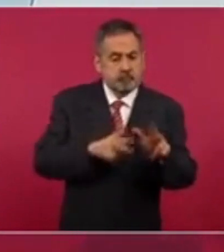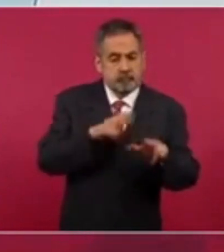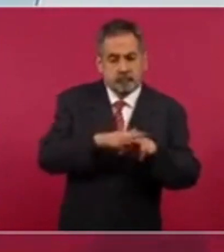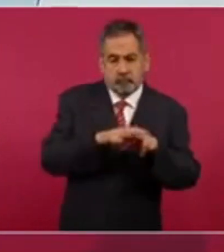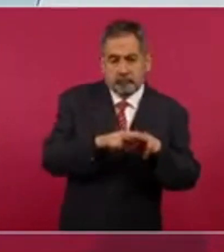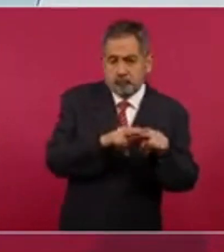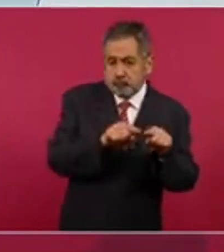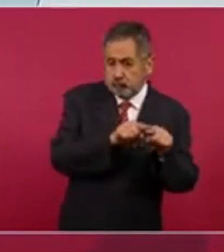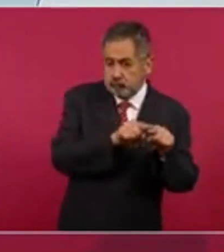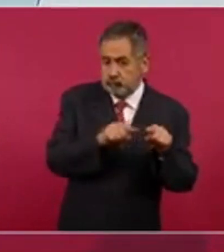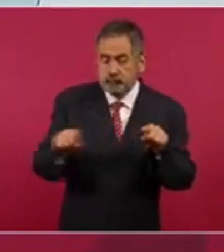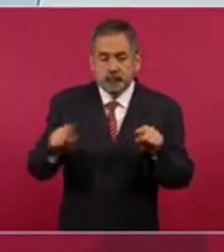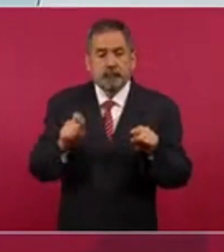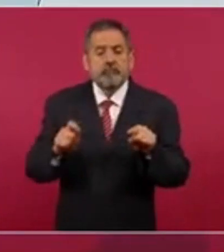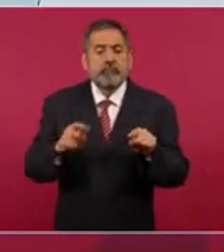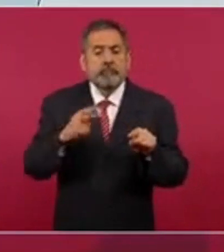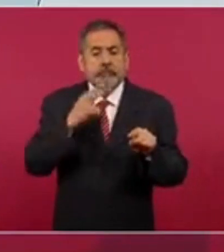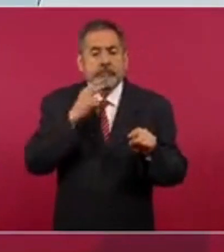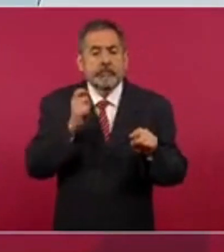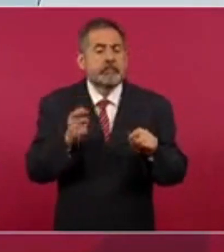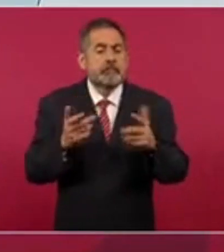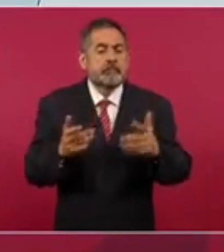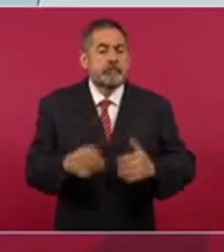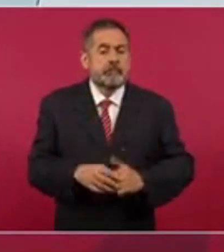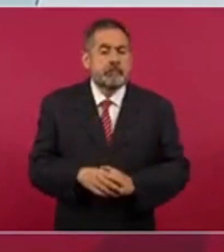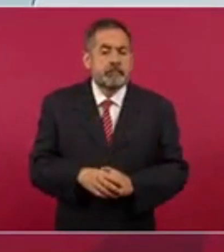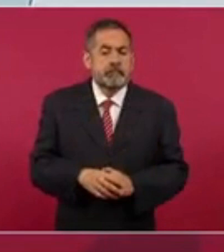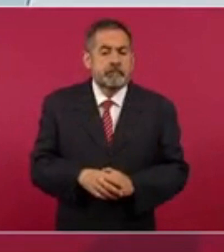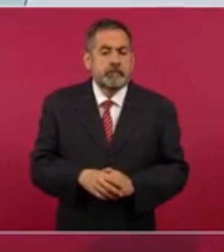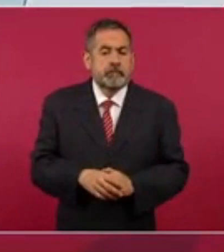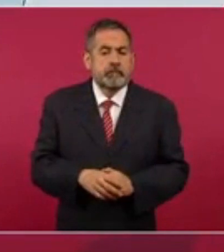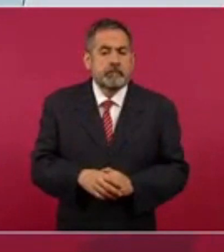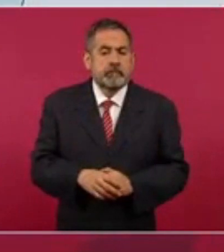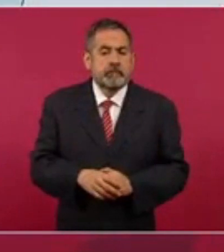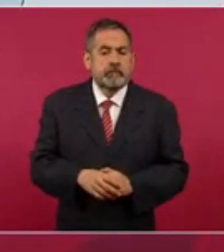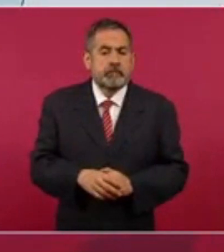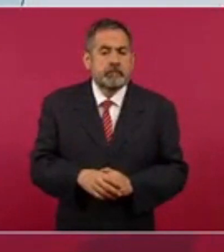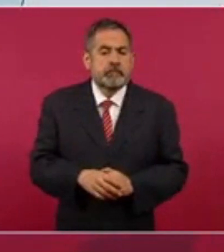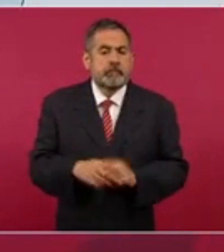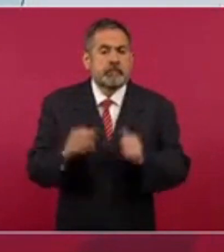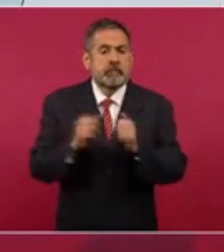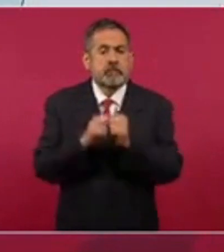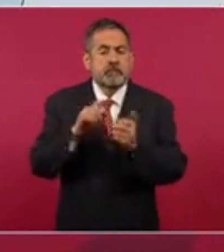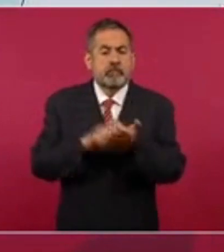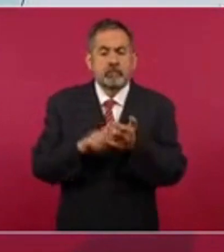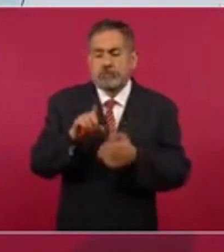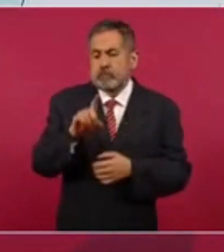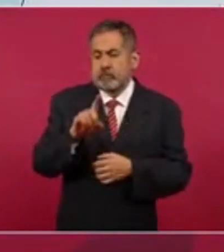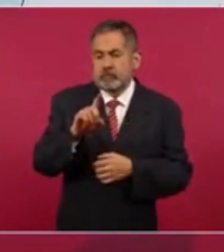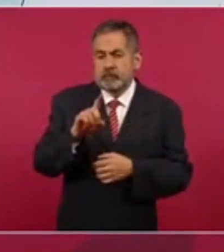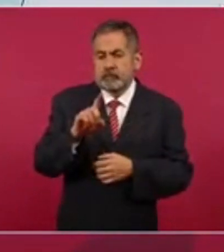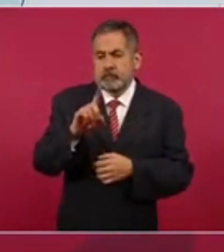con un diésel especial,